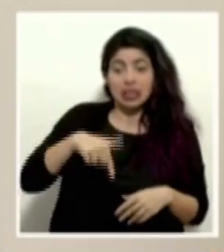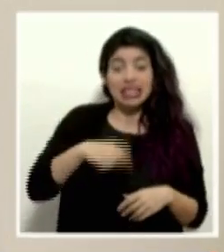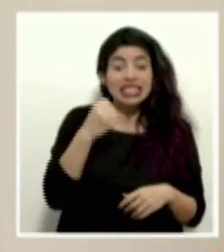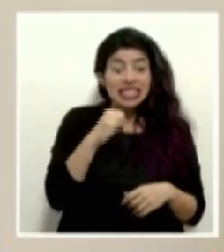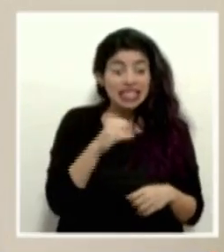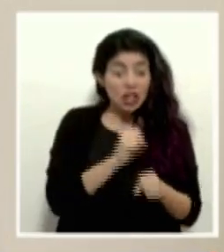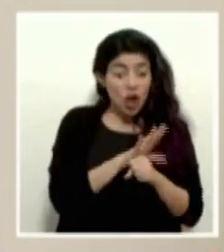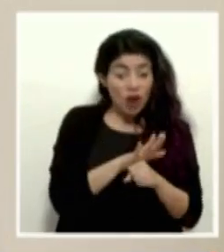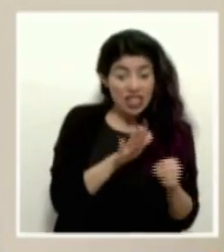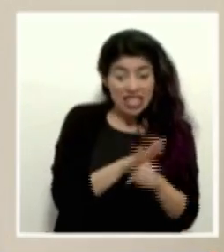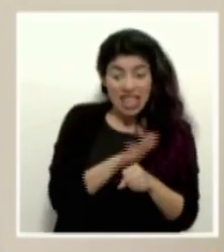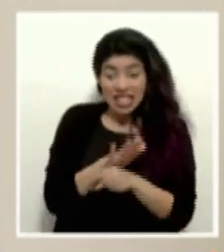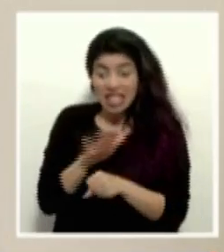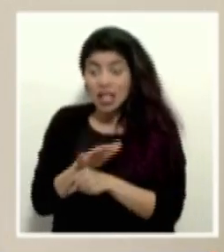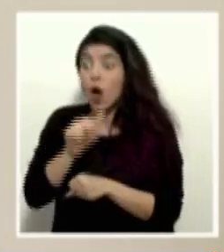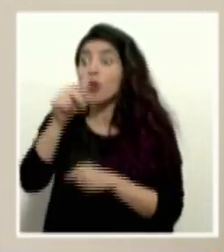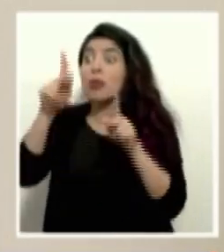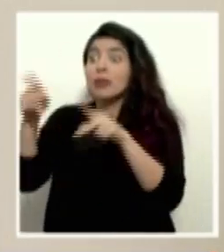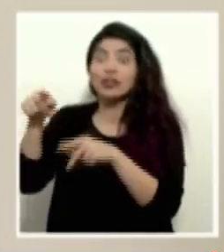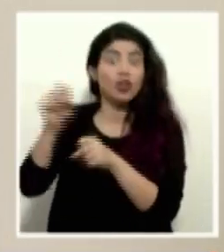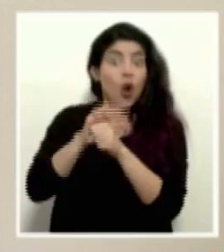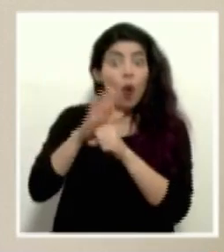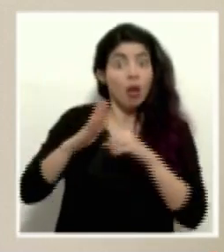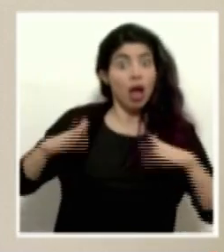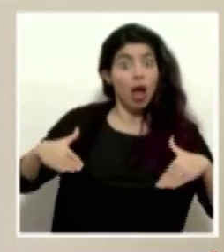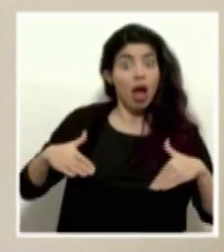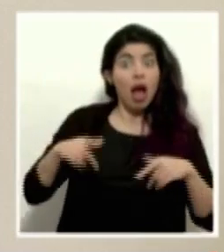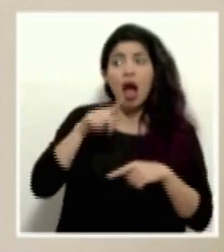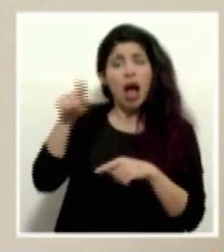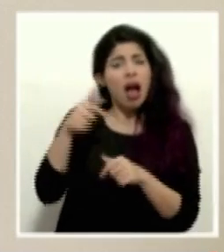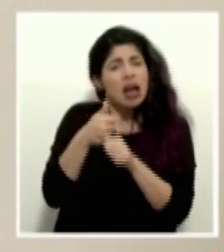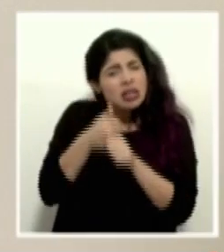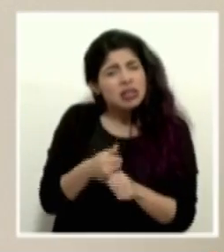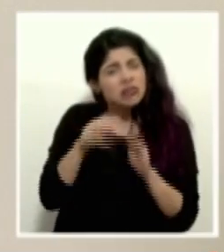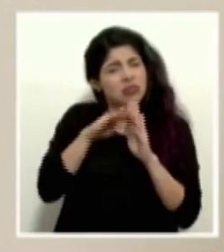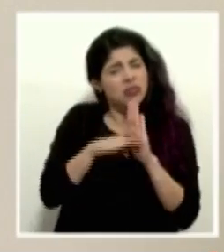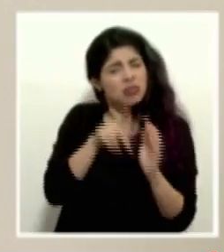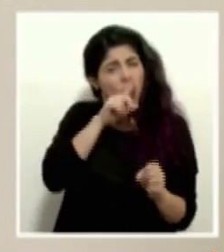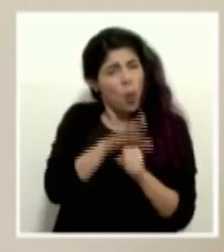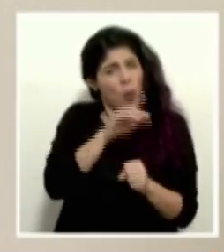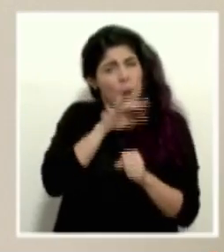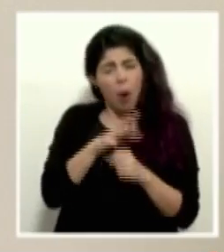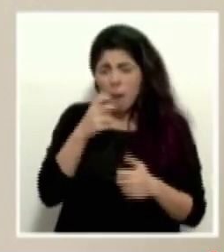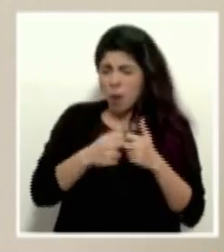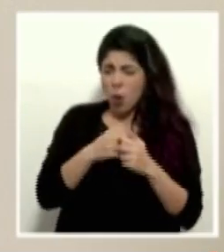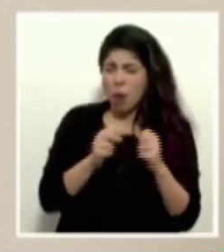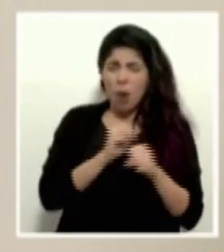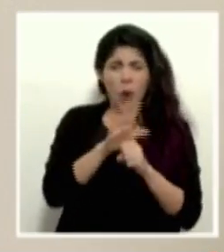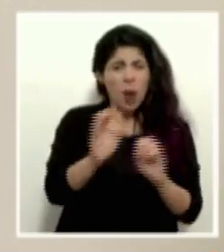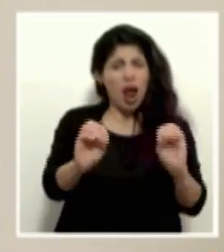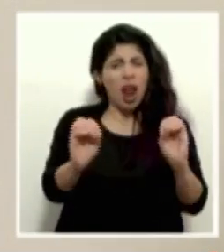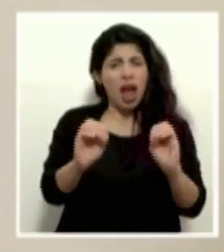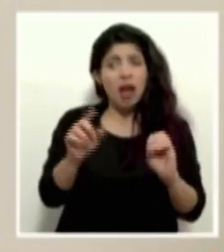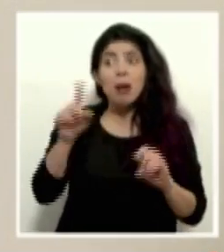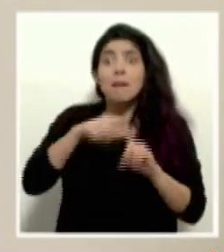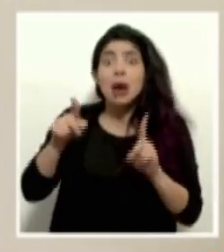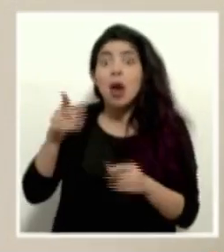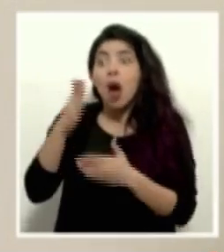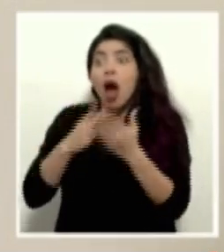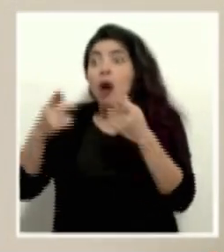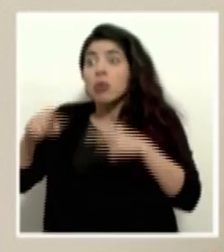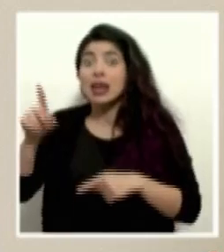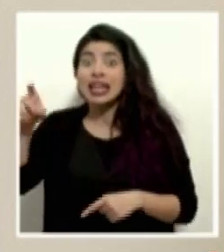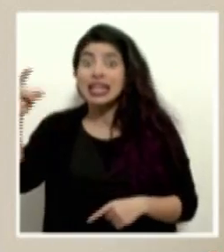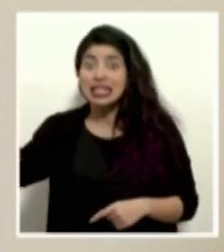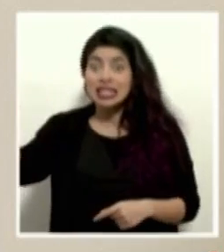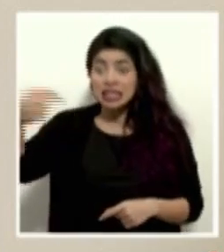por COVID. Las demás personas que no tienen COVID y que posiblemente decidieron todas las recomendaciones y no tuvieron ningún problema con el COVID, van a necesitar las unidades